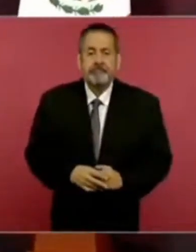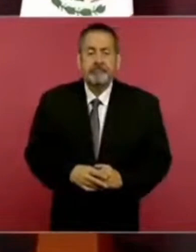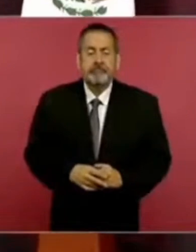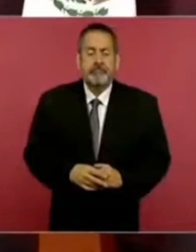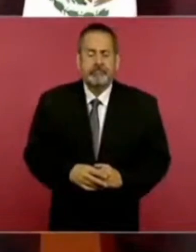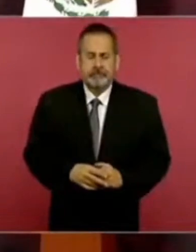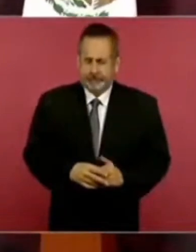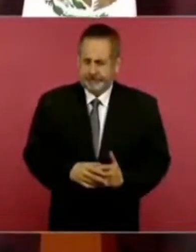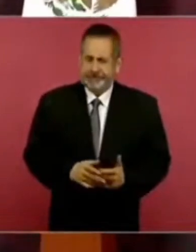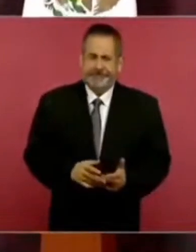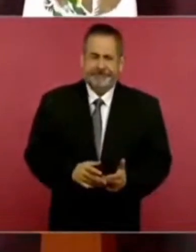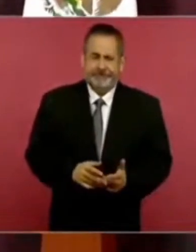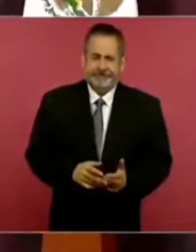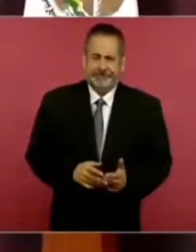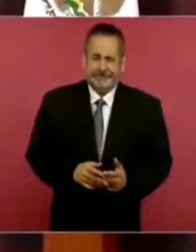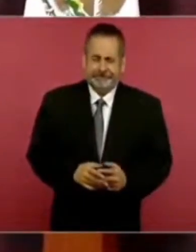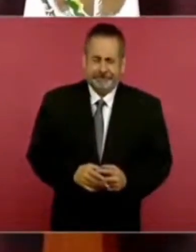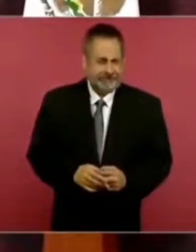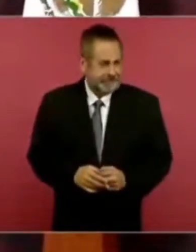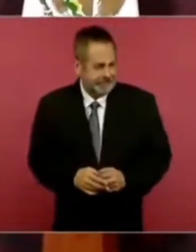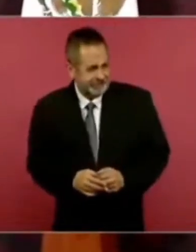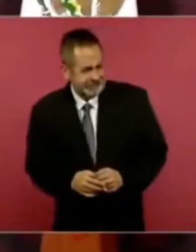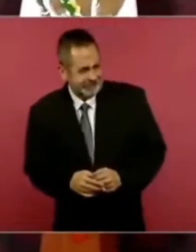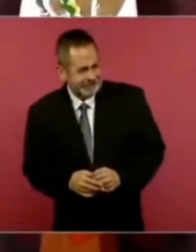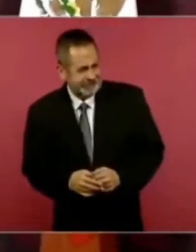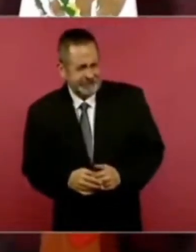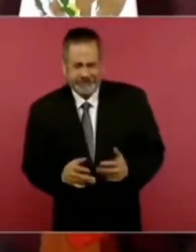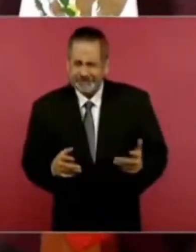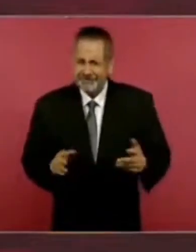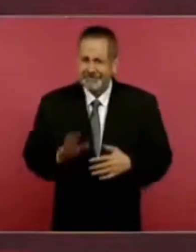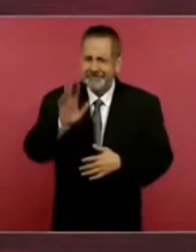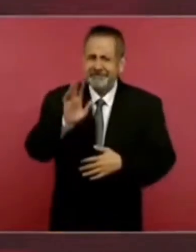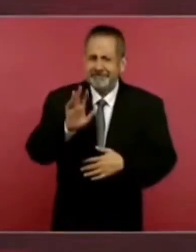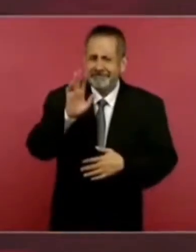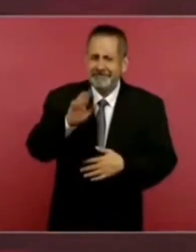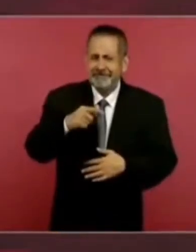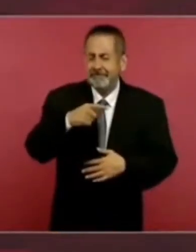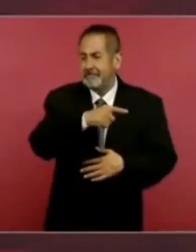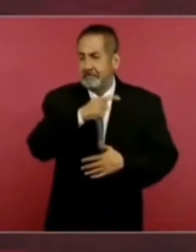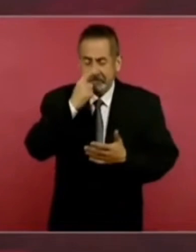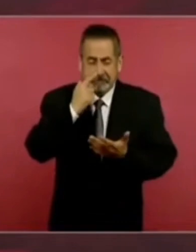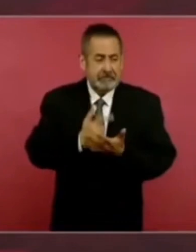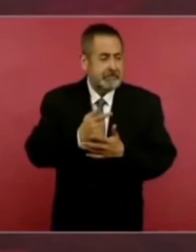porque parece que va a ser gravísimo, ¿no? Que se van a ir a una huelga.